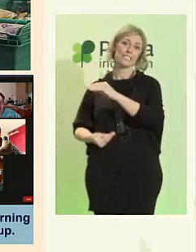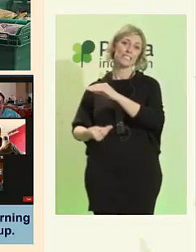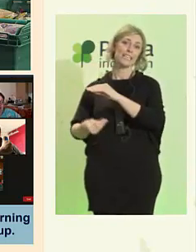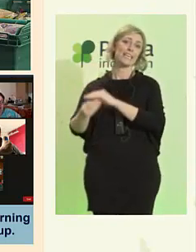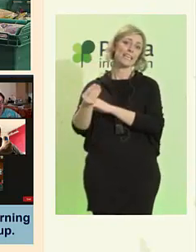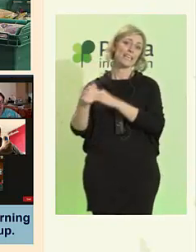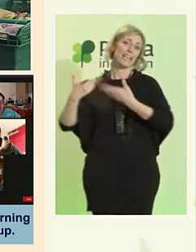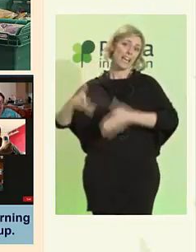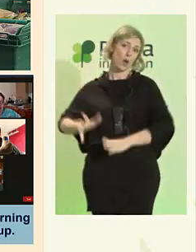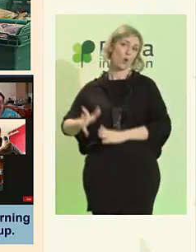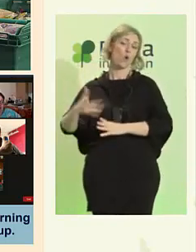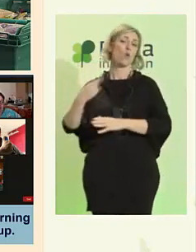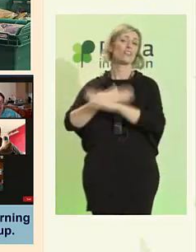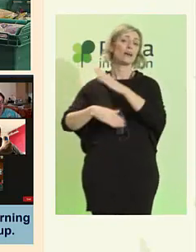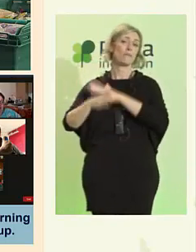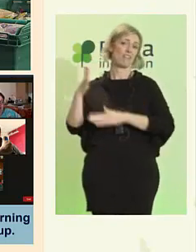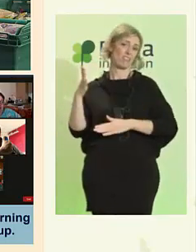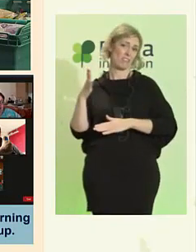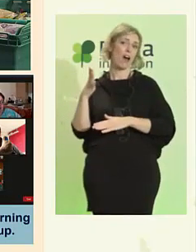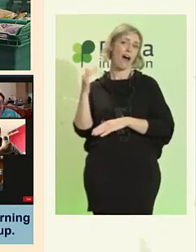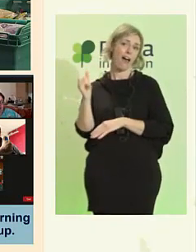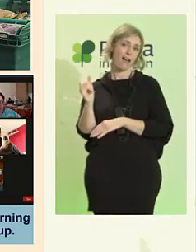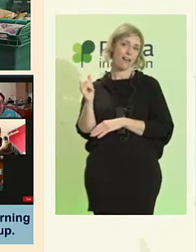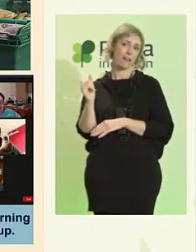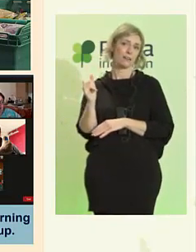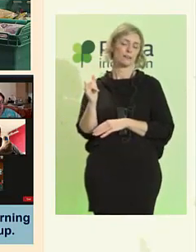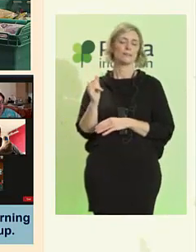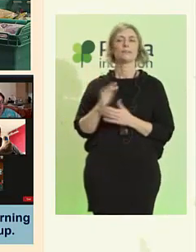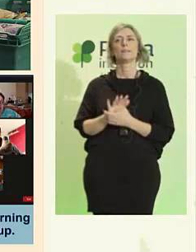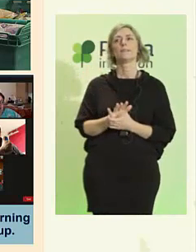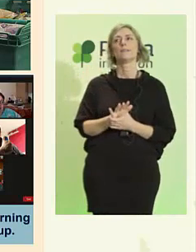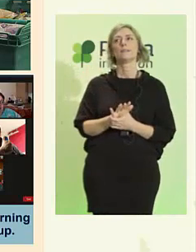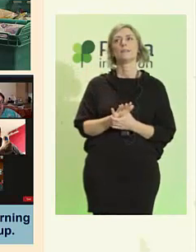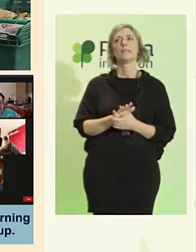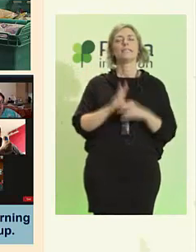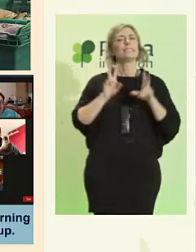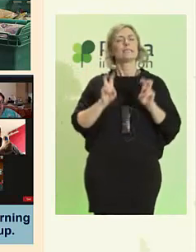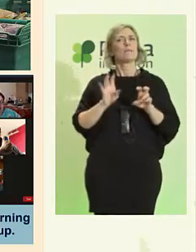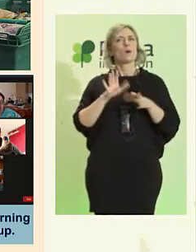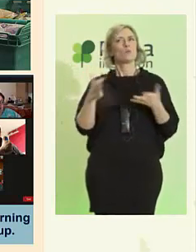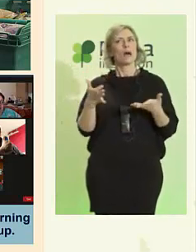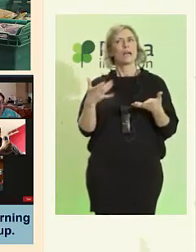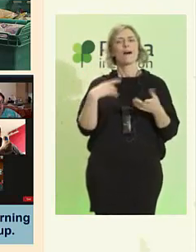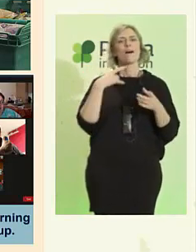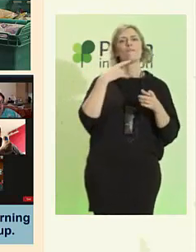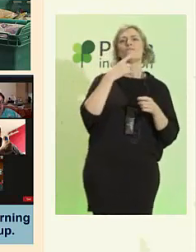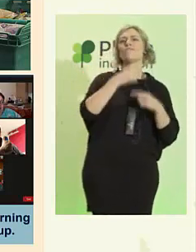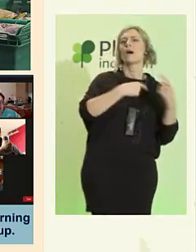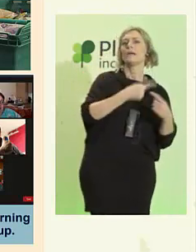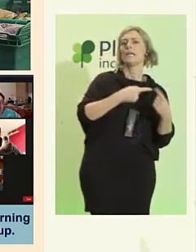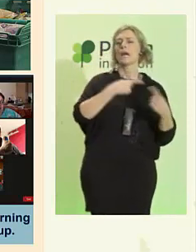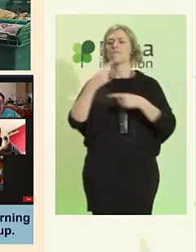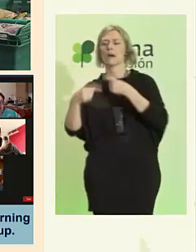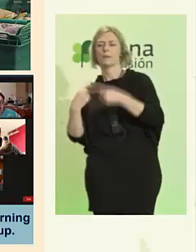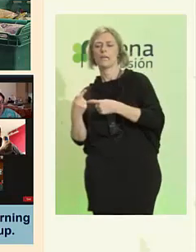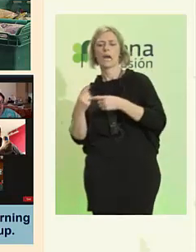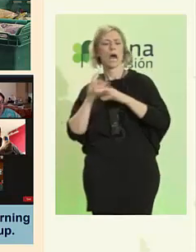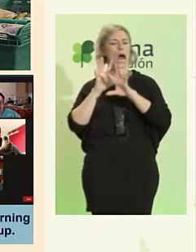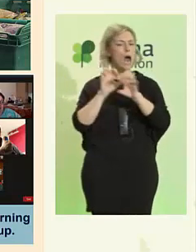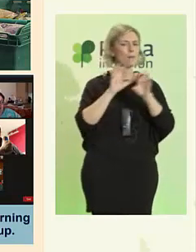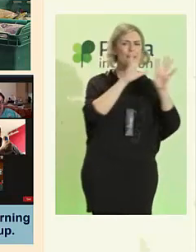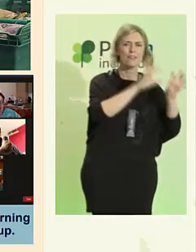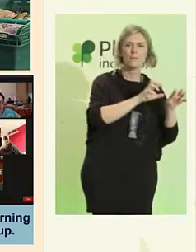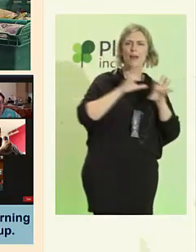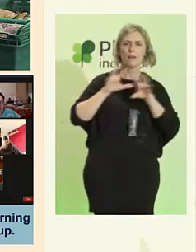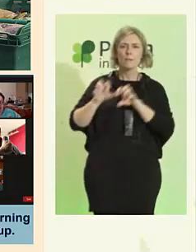Se trata de agrupar a las familias para que aprendan las unas de las otras, para que aprendan del apoyo